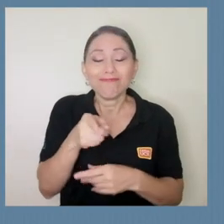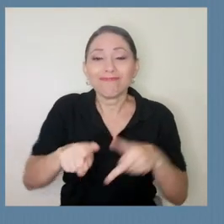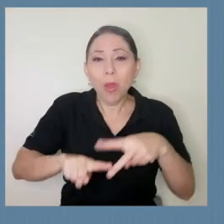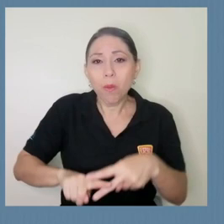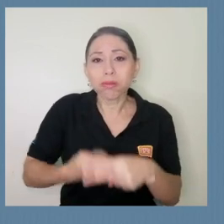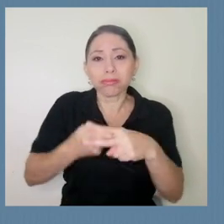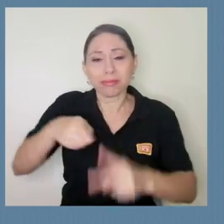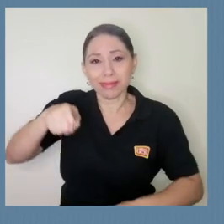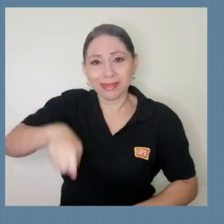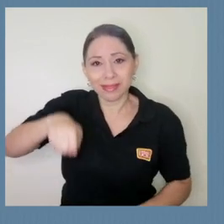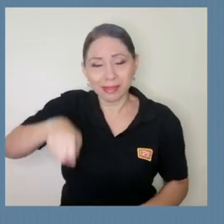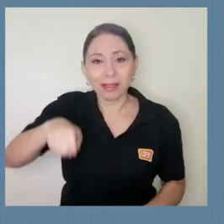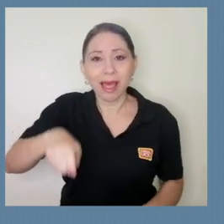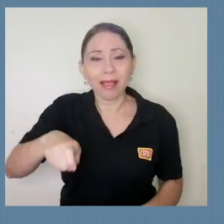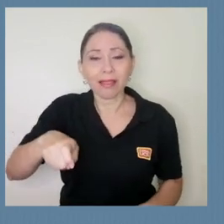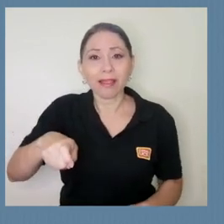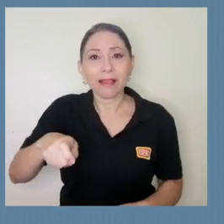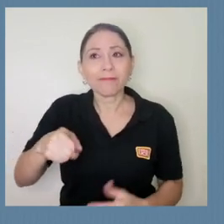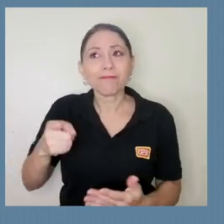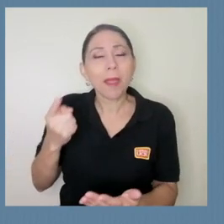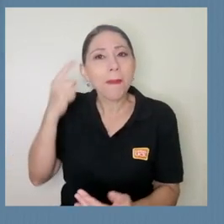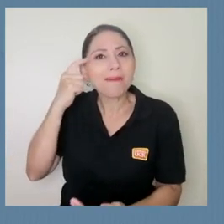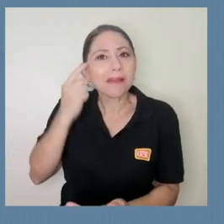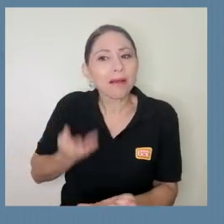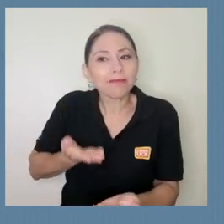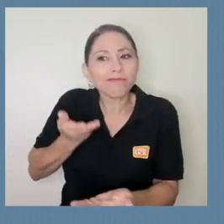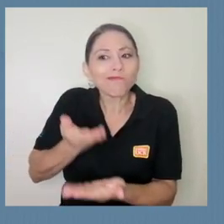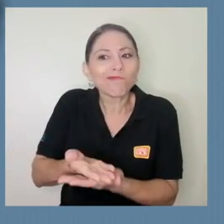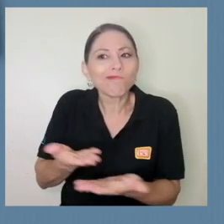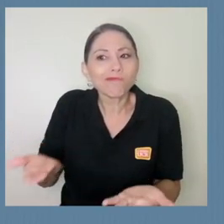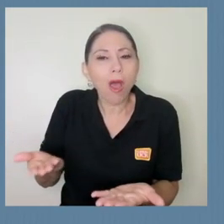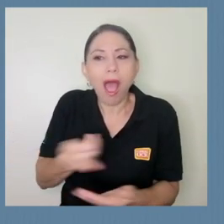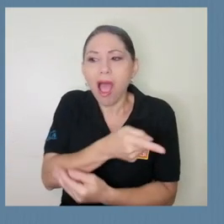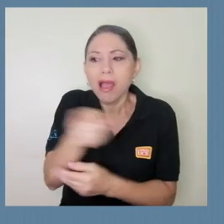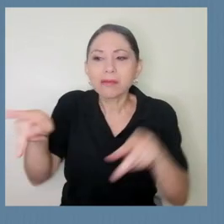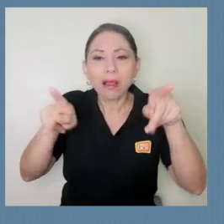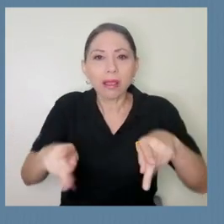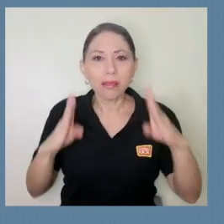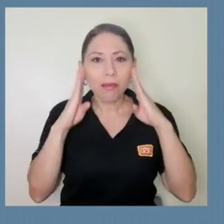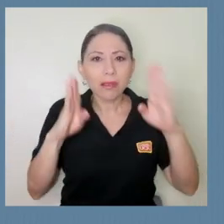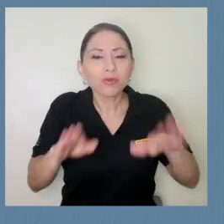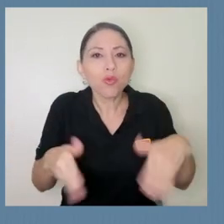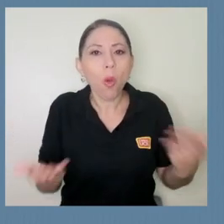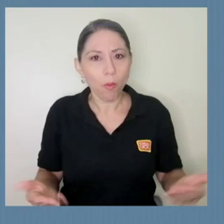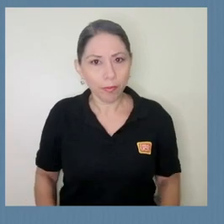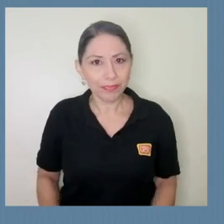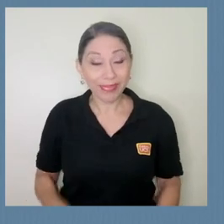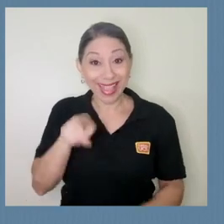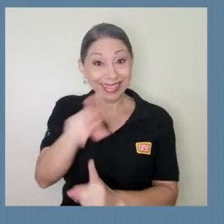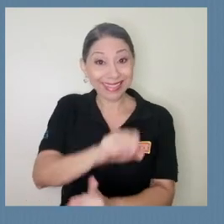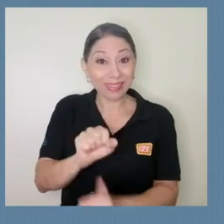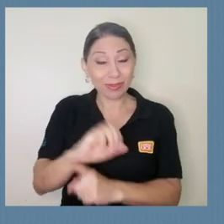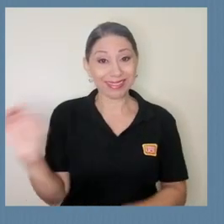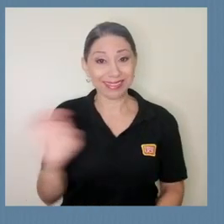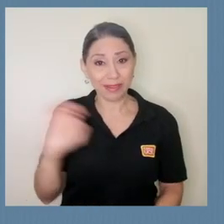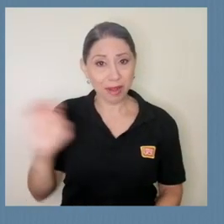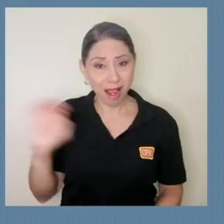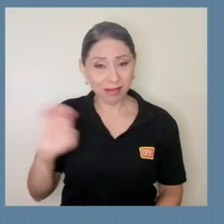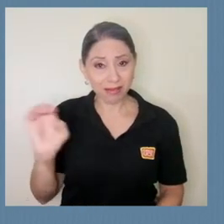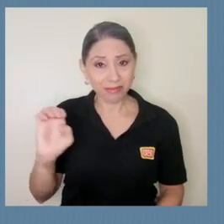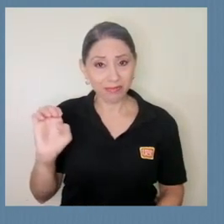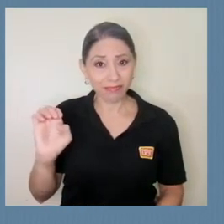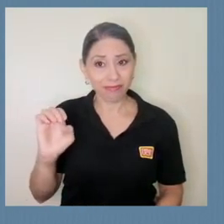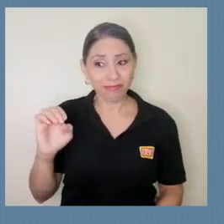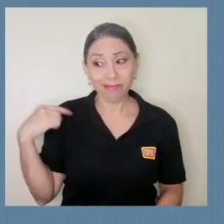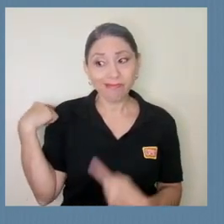eso surge la necesidad de plantear, bueno, y cómo atendemos a esta gente. En este caso es una situación de emergencia. Por tanto, el país